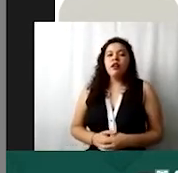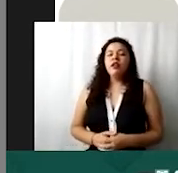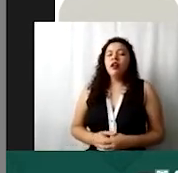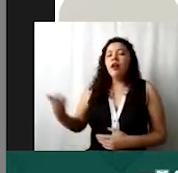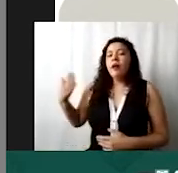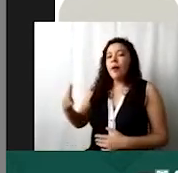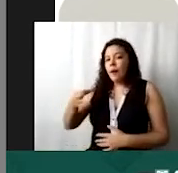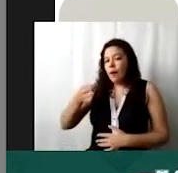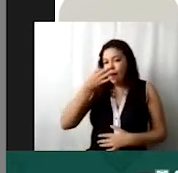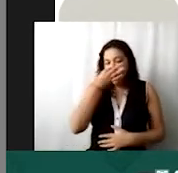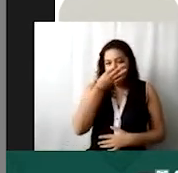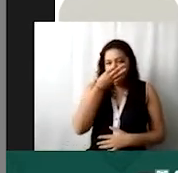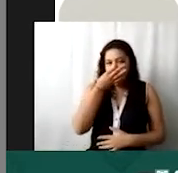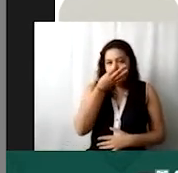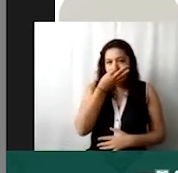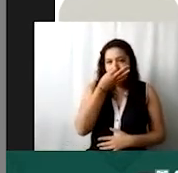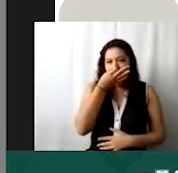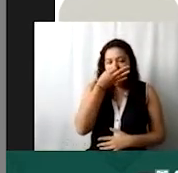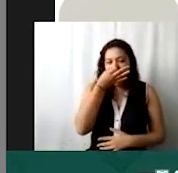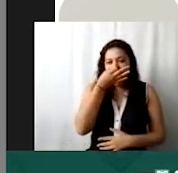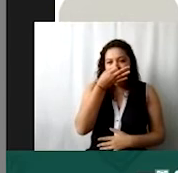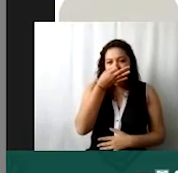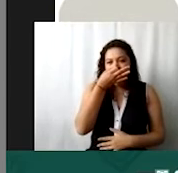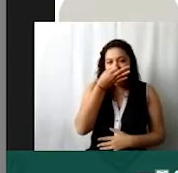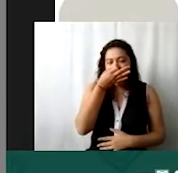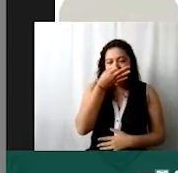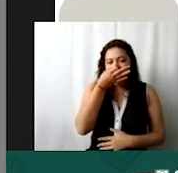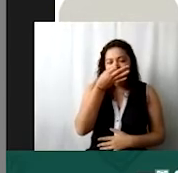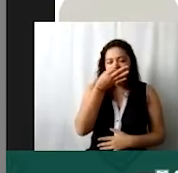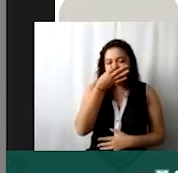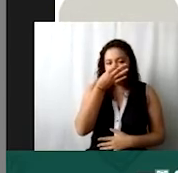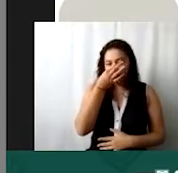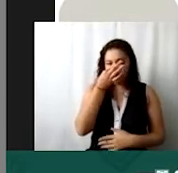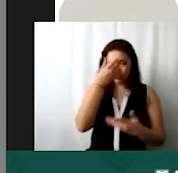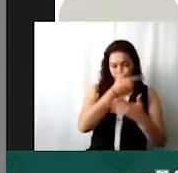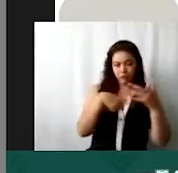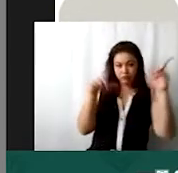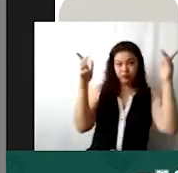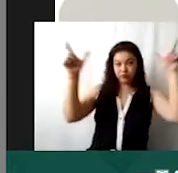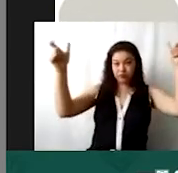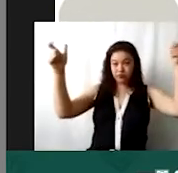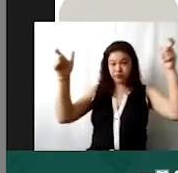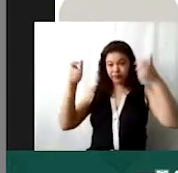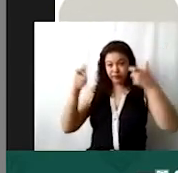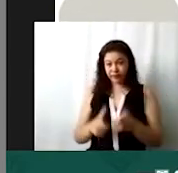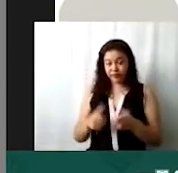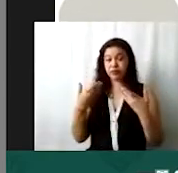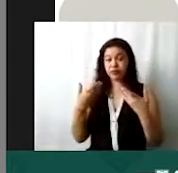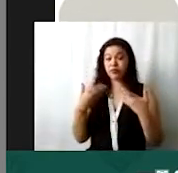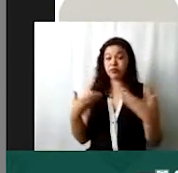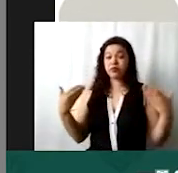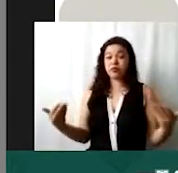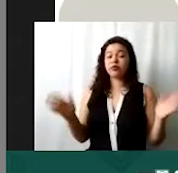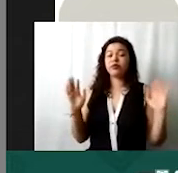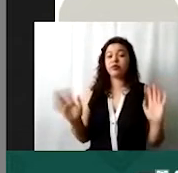momento, el catálogo de cuentas, pues se redujo bastante, como pueden ver. Ahora, solamente se